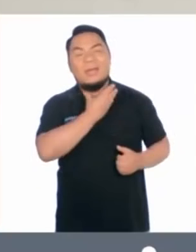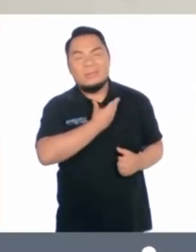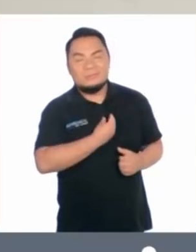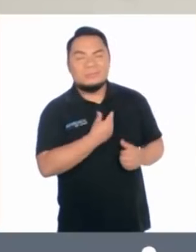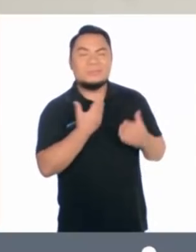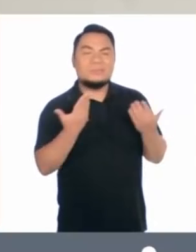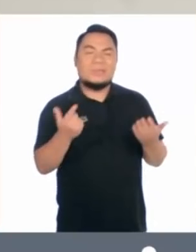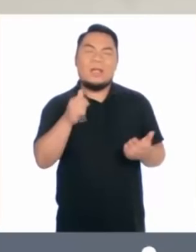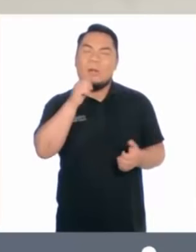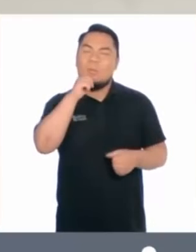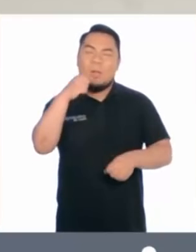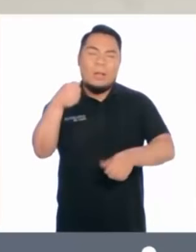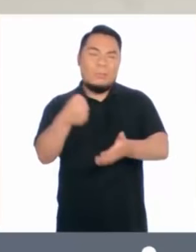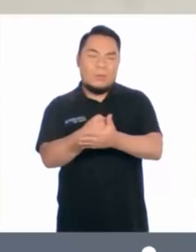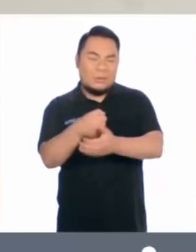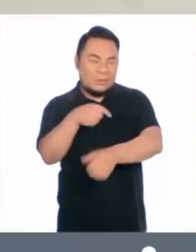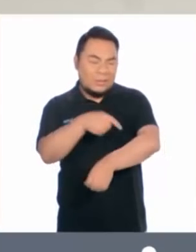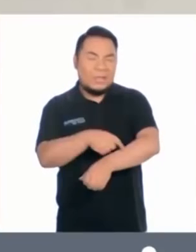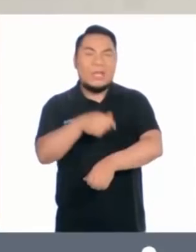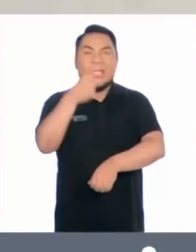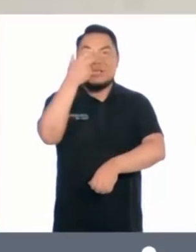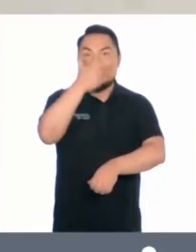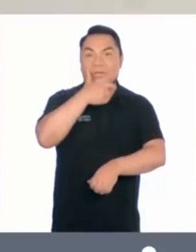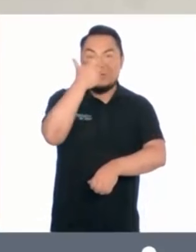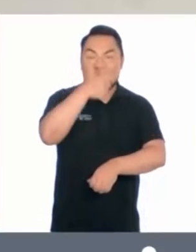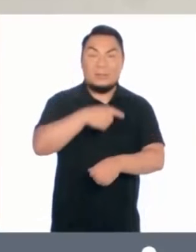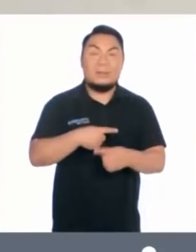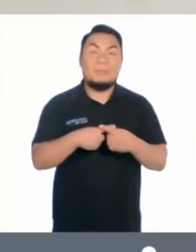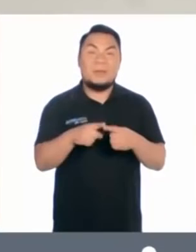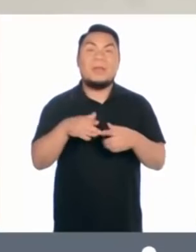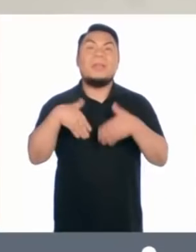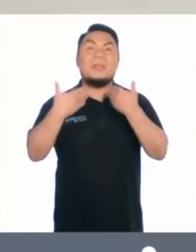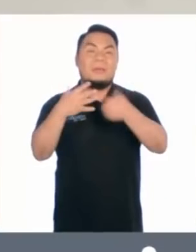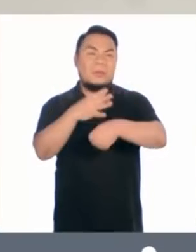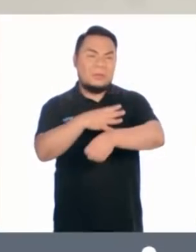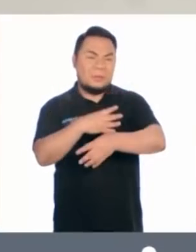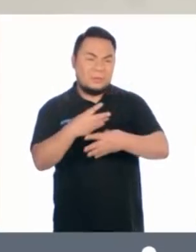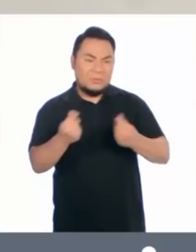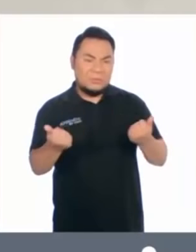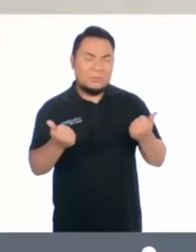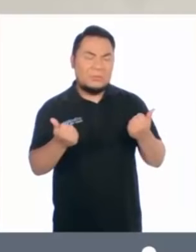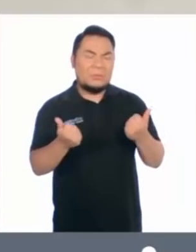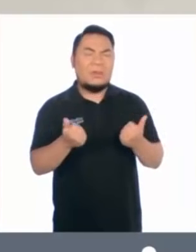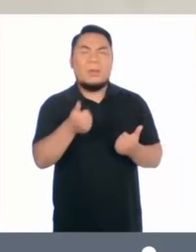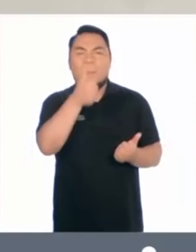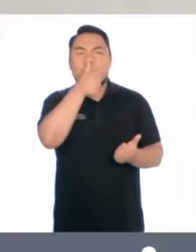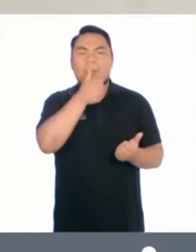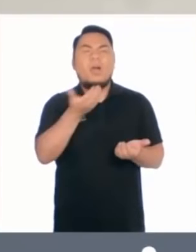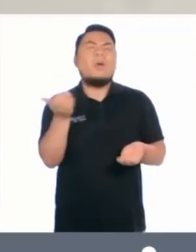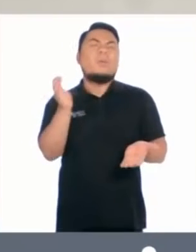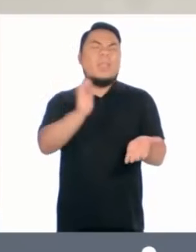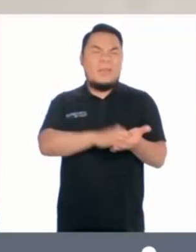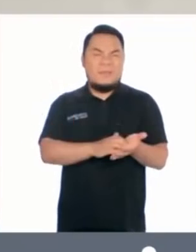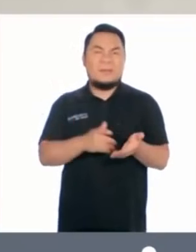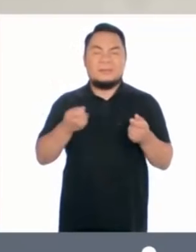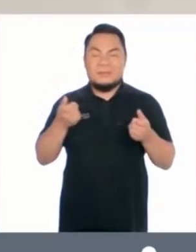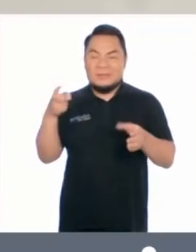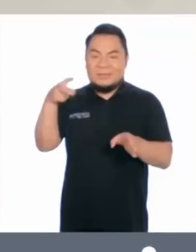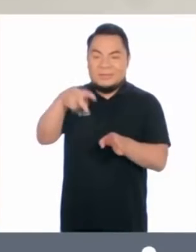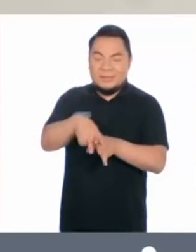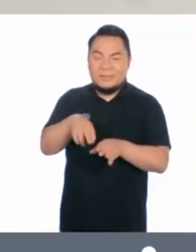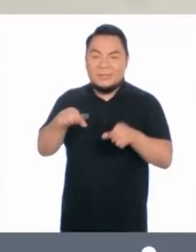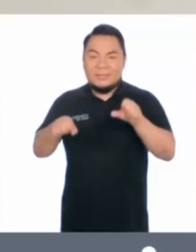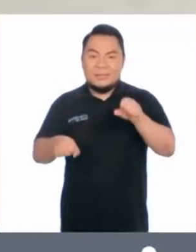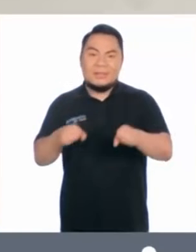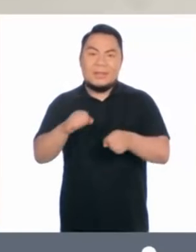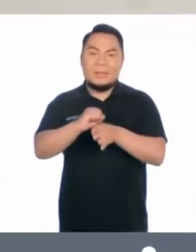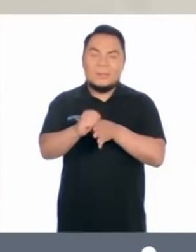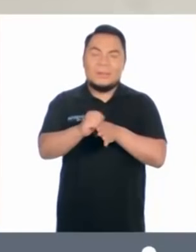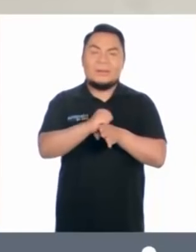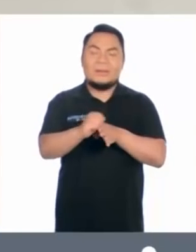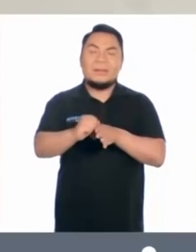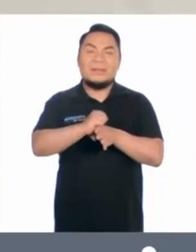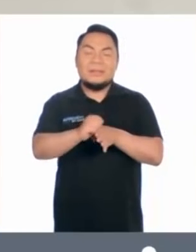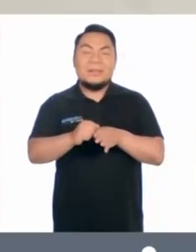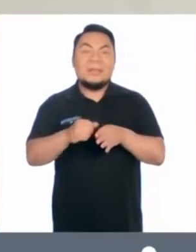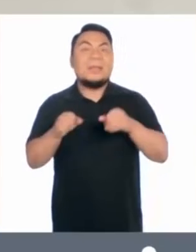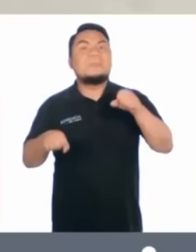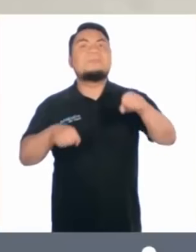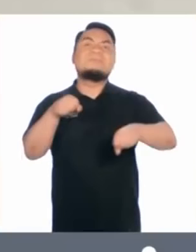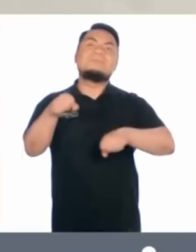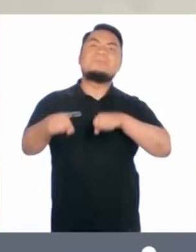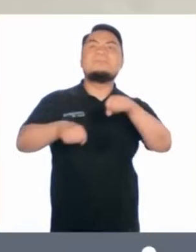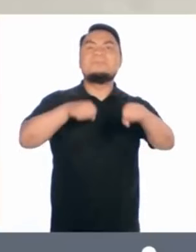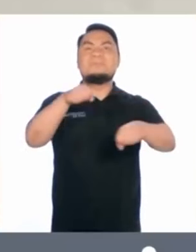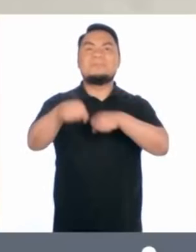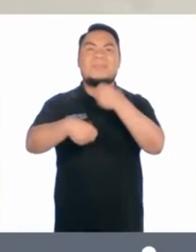tristes, nos hacemos una herida y lloramos. Pero después perseveramos, nos subimos otra vez a la bicicleta y practicamos